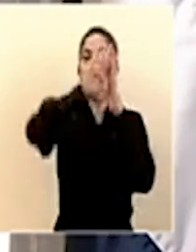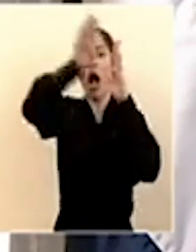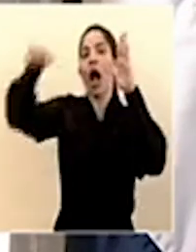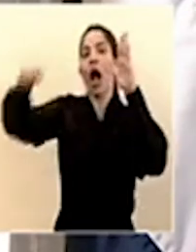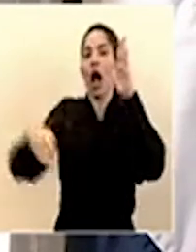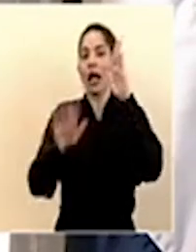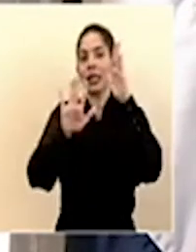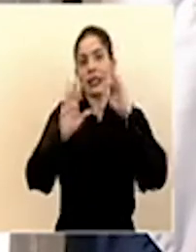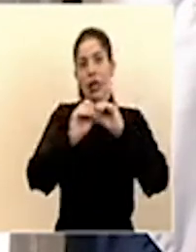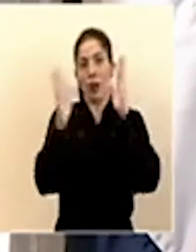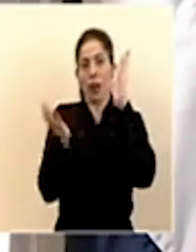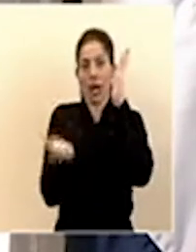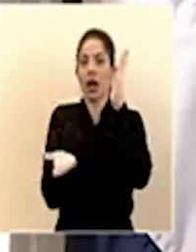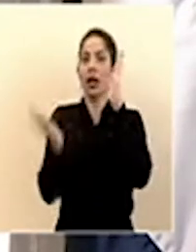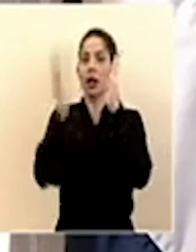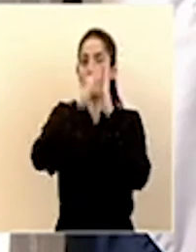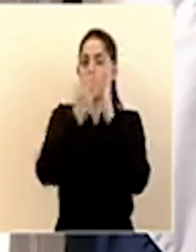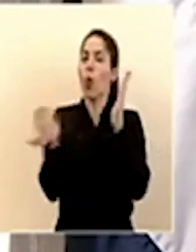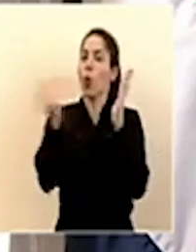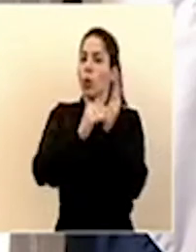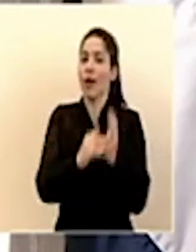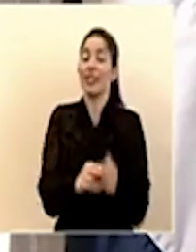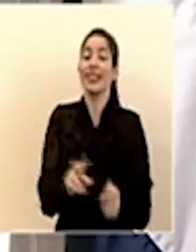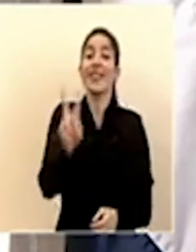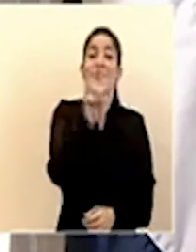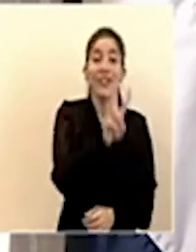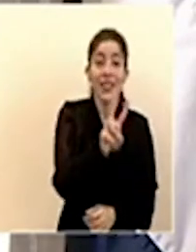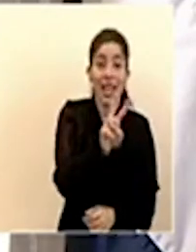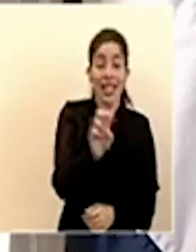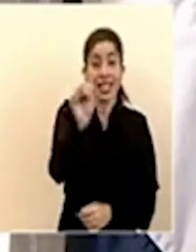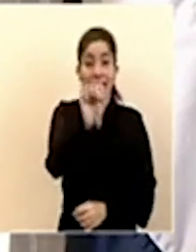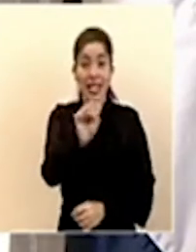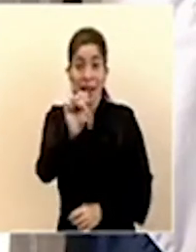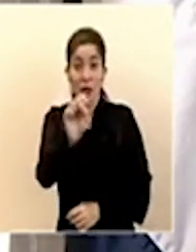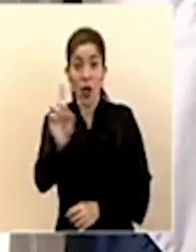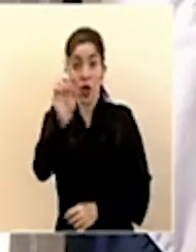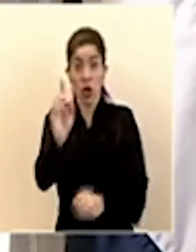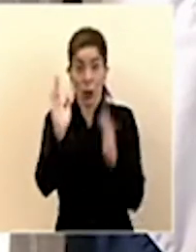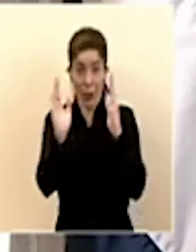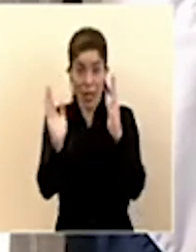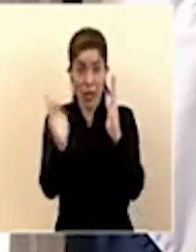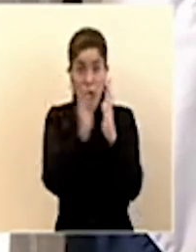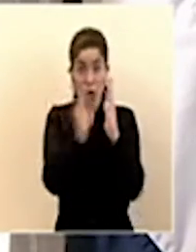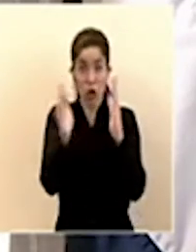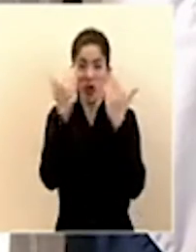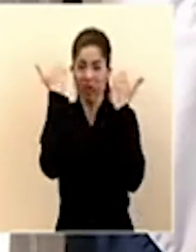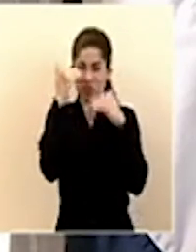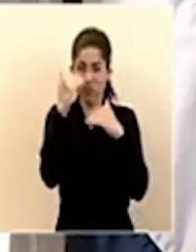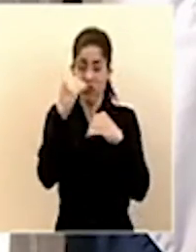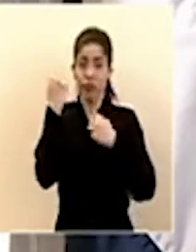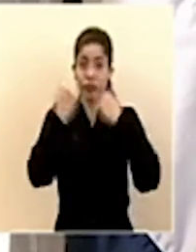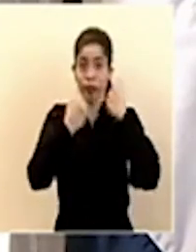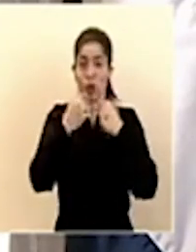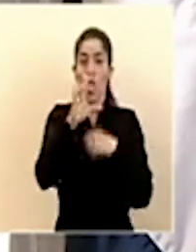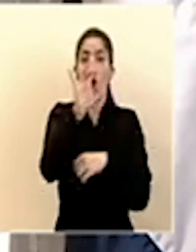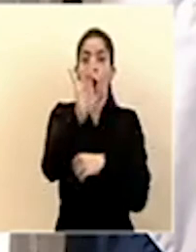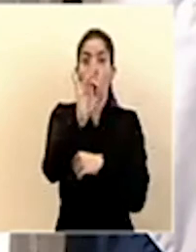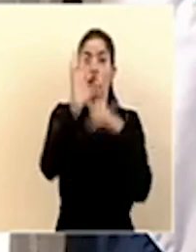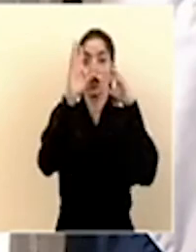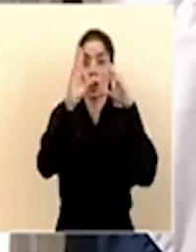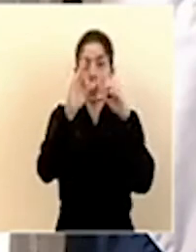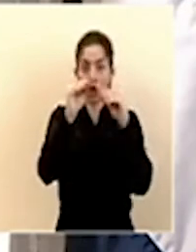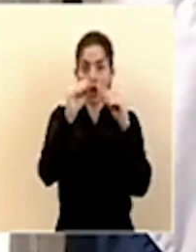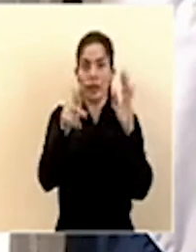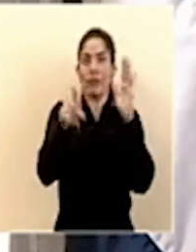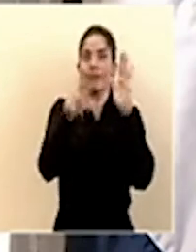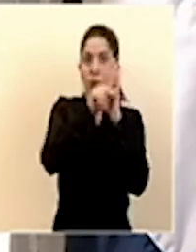mañana del día siguiente repito viernes sábado y domingo de las 8 de la noche a las 5 de